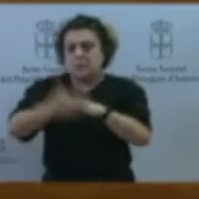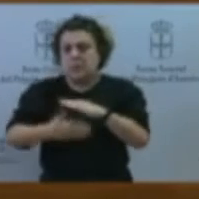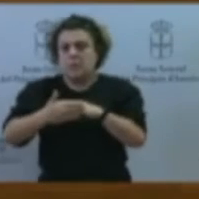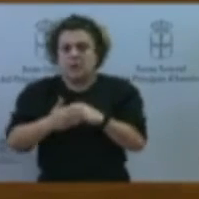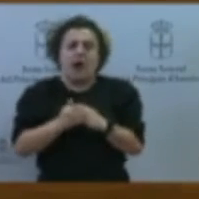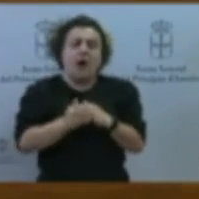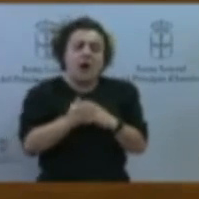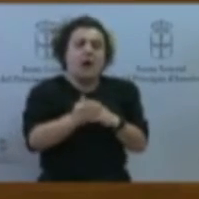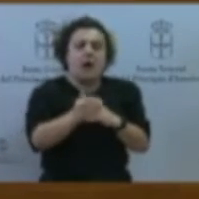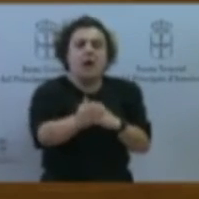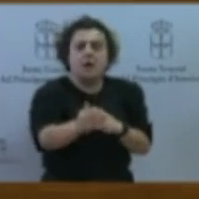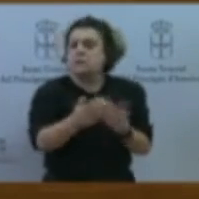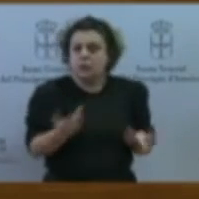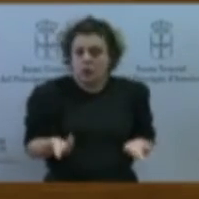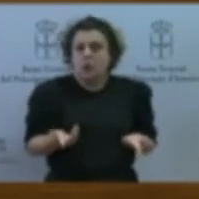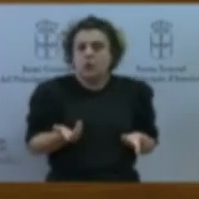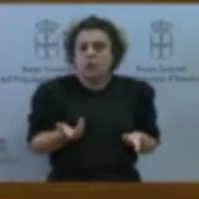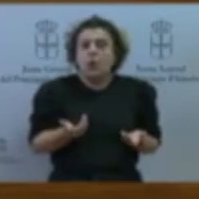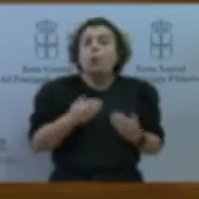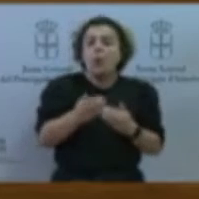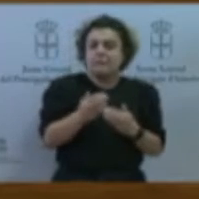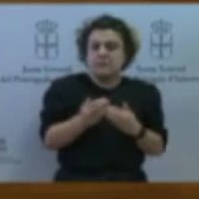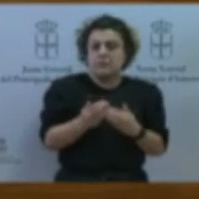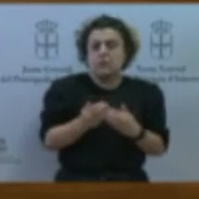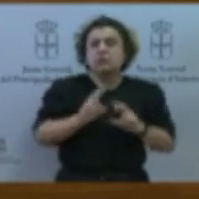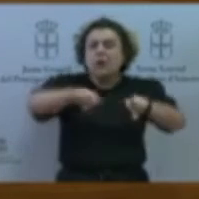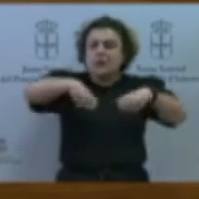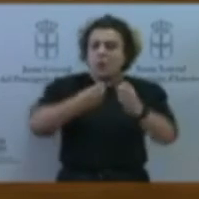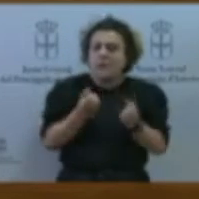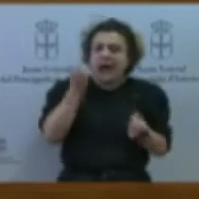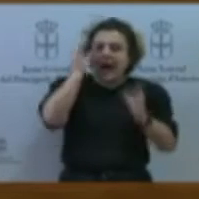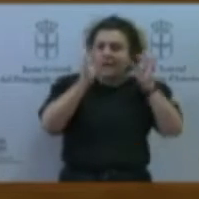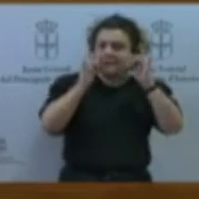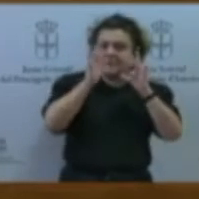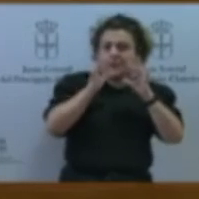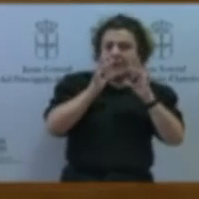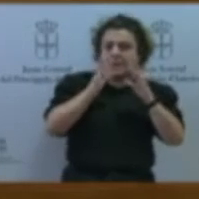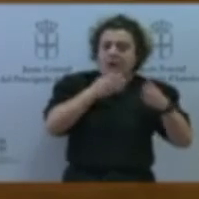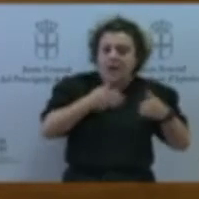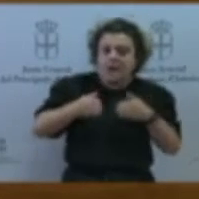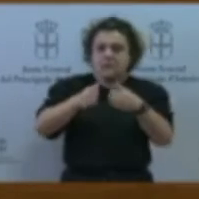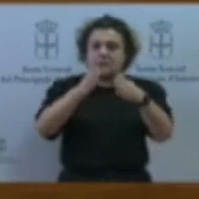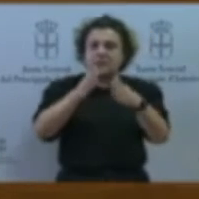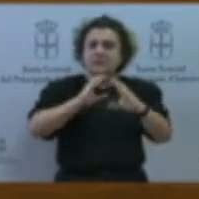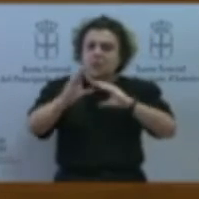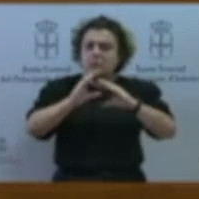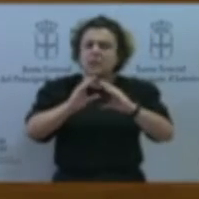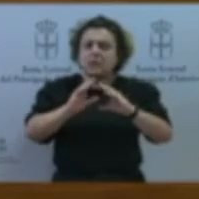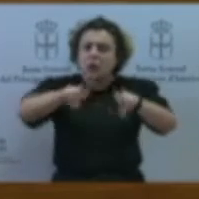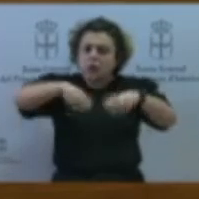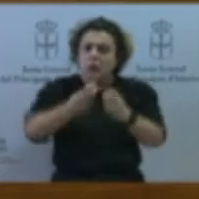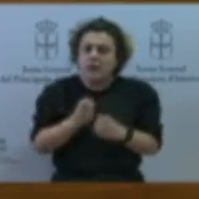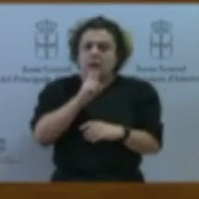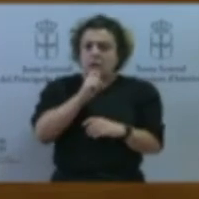recuperar la actividad y, digamos, las vías de comunicación. Aceptamos la enmienda del Partido Popular en ese sentido de poner una fecha, nos parece que concreta y es